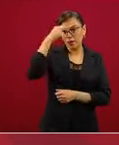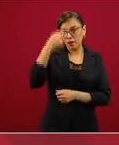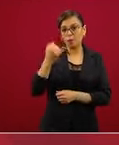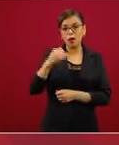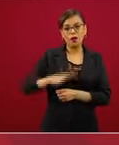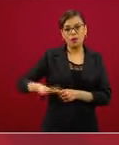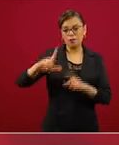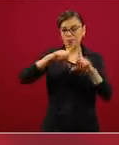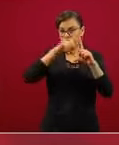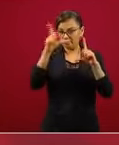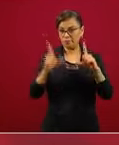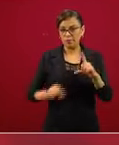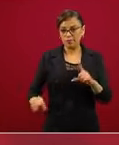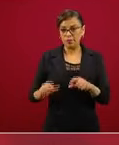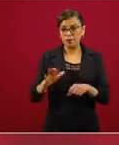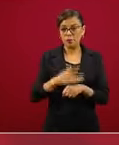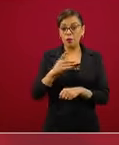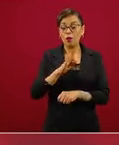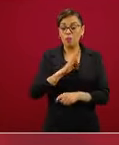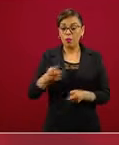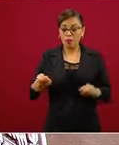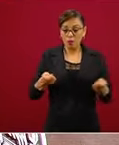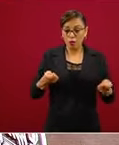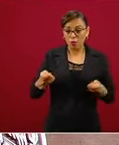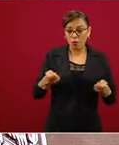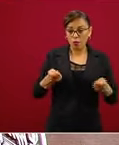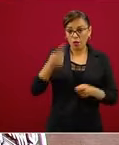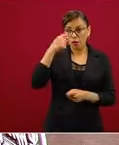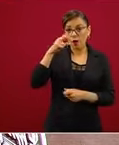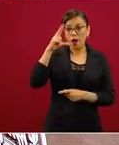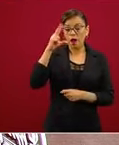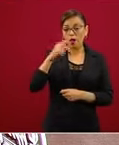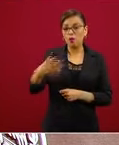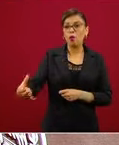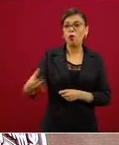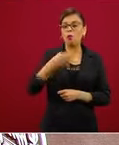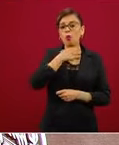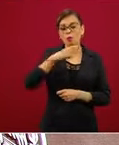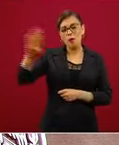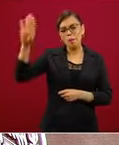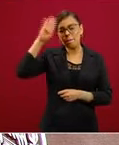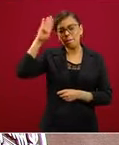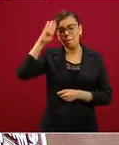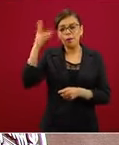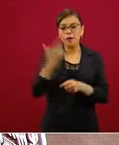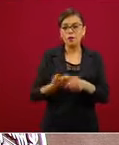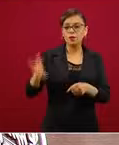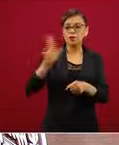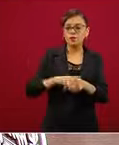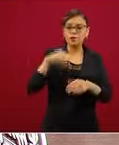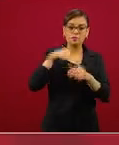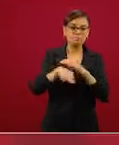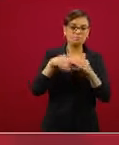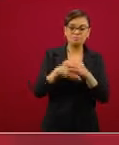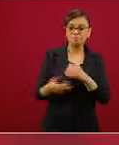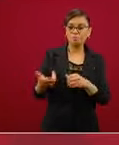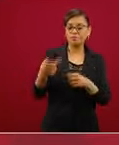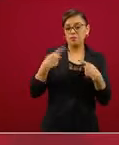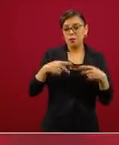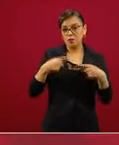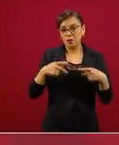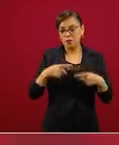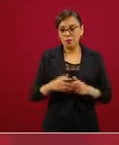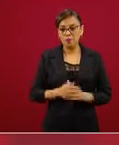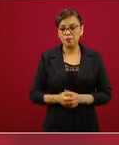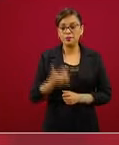que no se nos sobrepase la hospitalización y al mismo tiempo que no haya más número